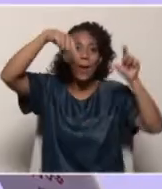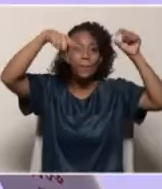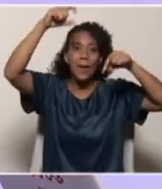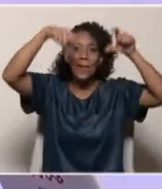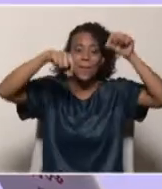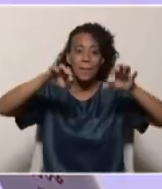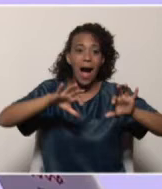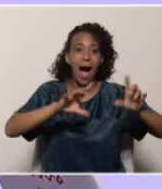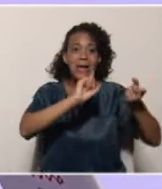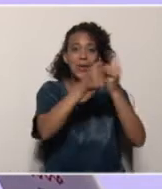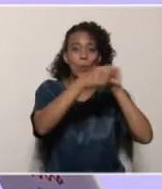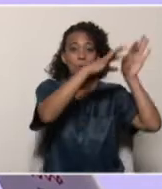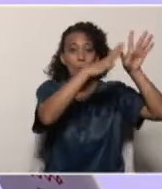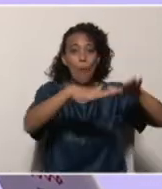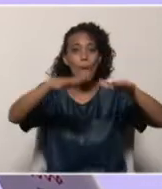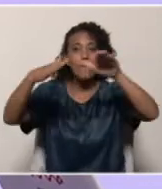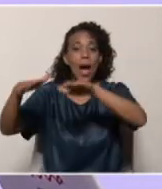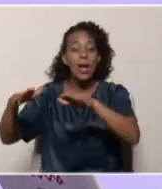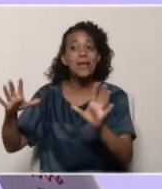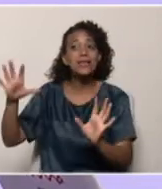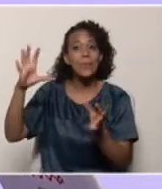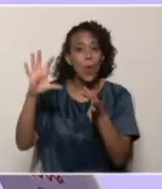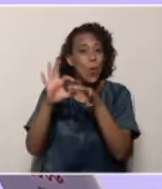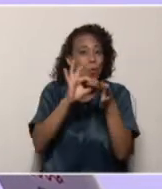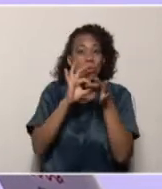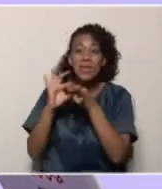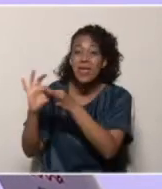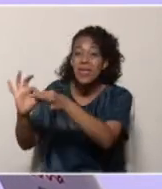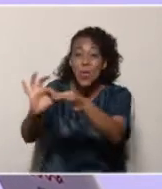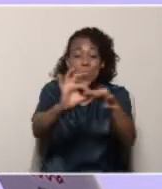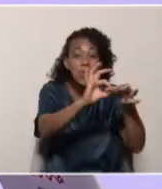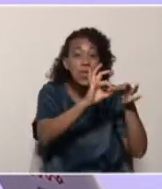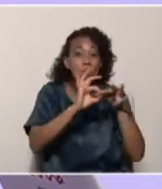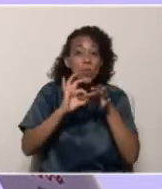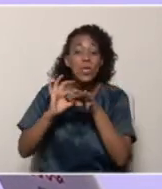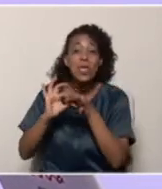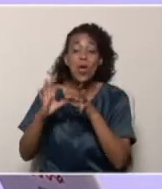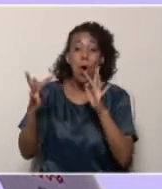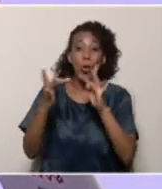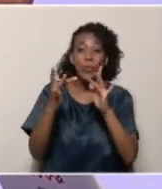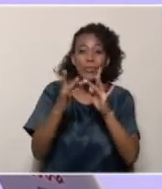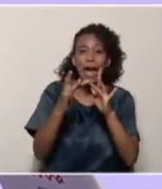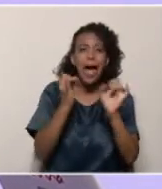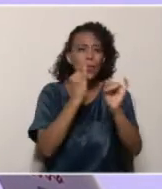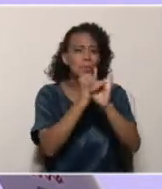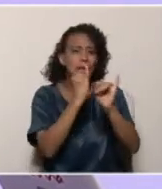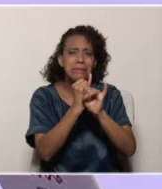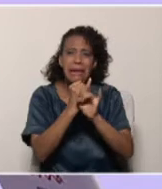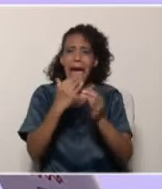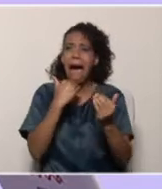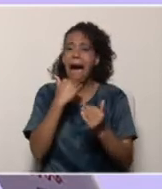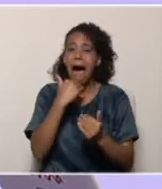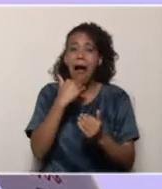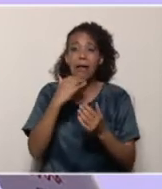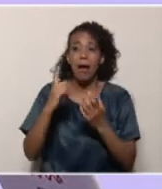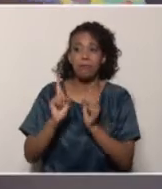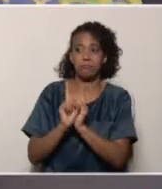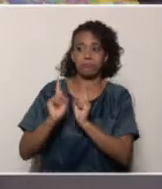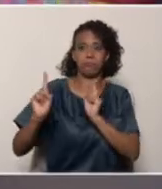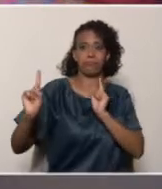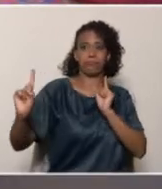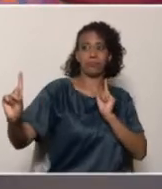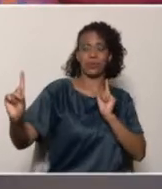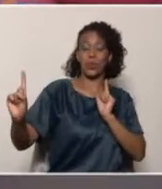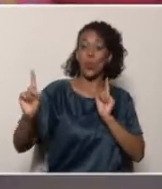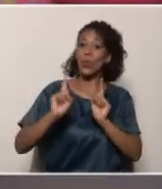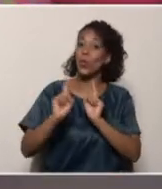un mar. Entonces, si nos mantenemos unidos y mantenemos esa vinculación afectiva, porque no considero que estamos en distanciamiento social, sino